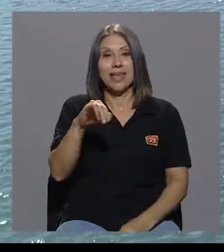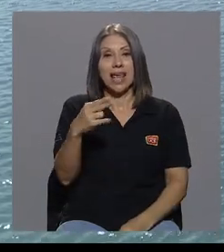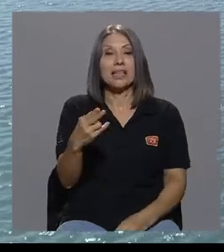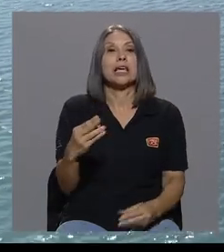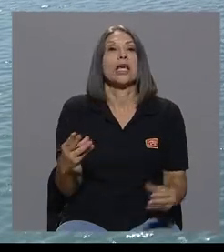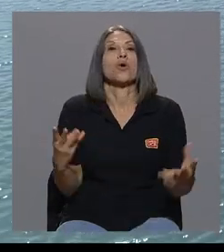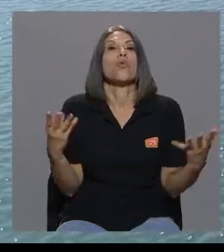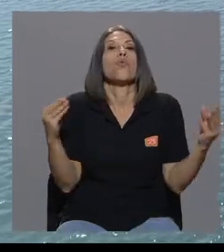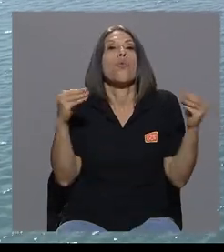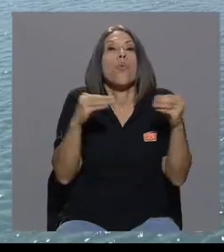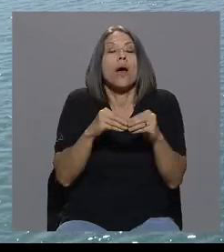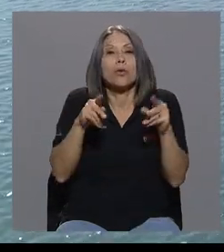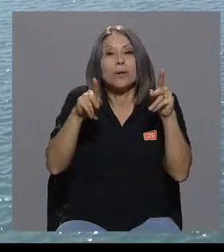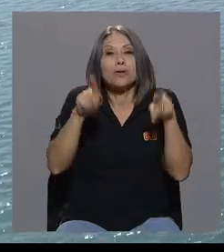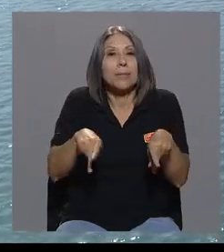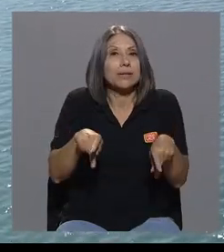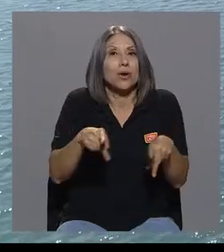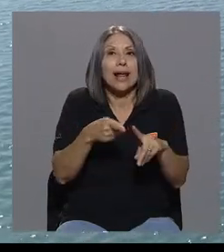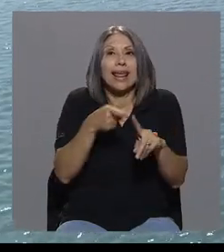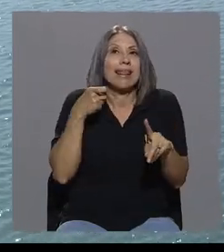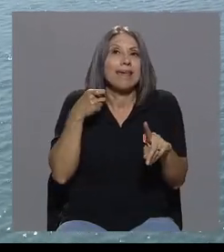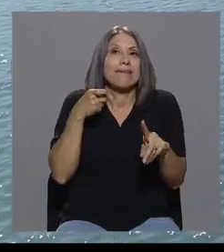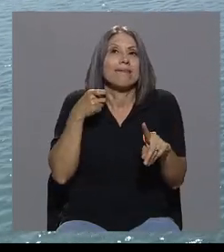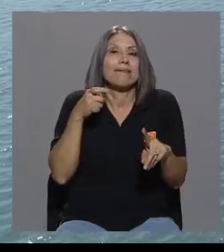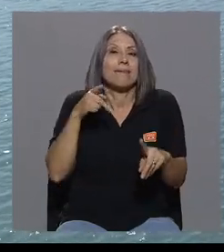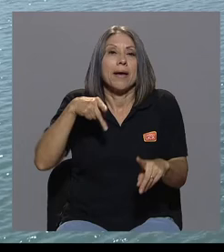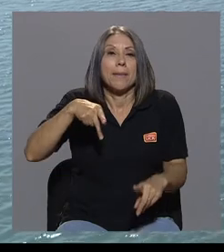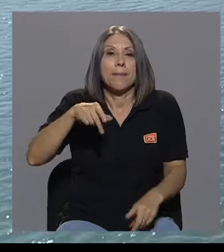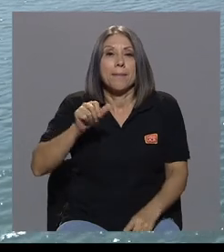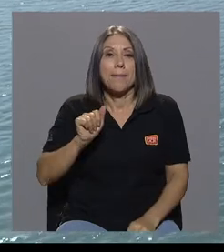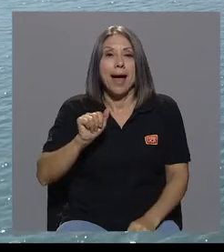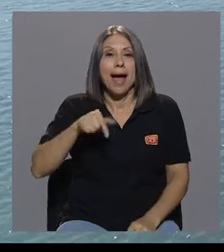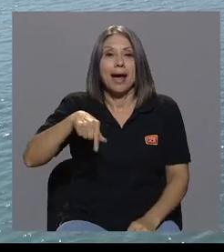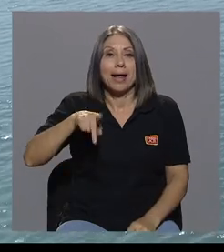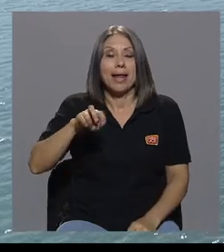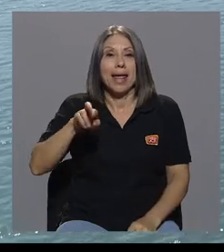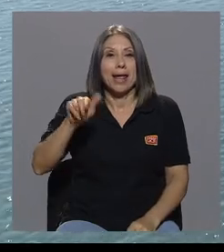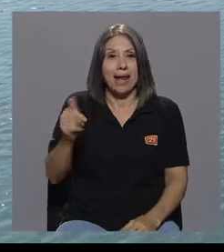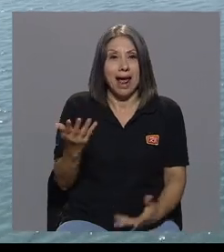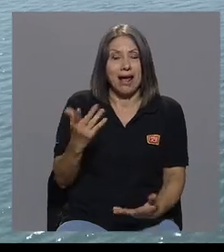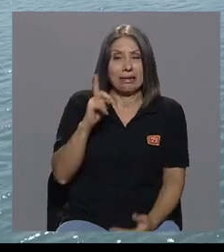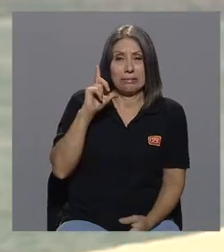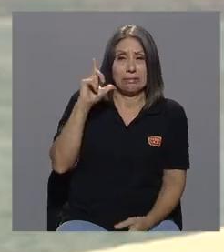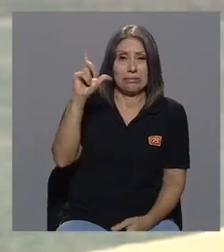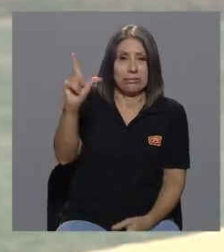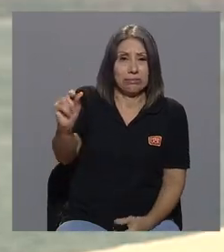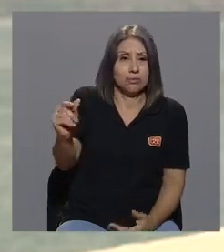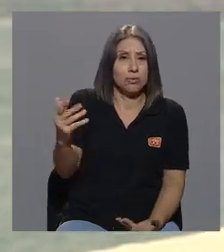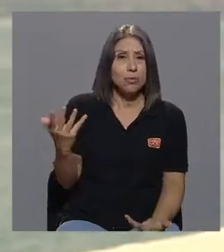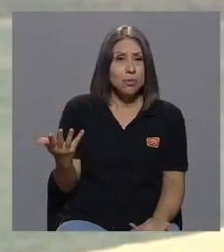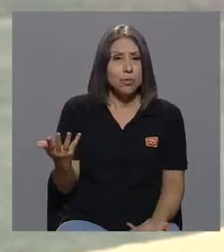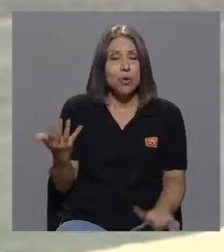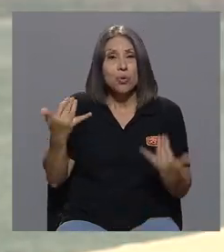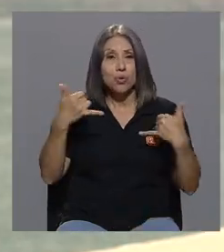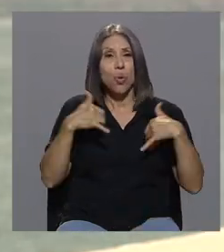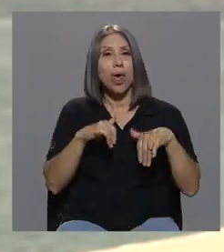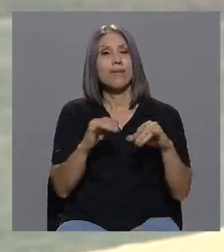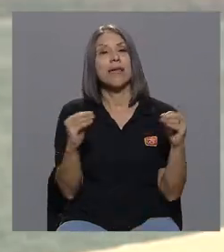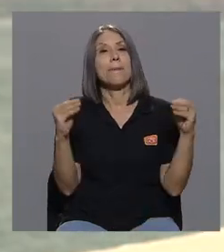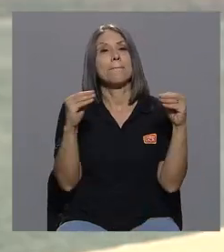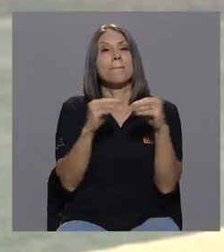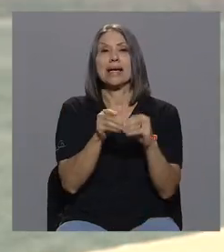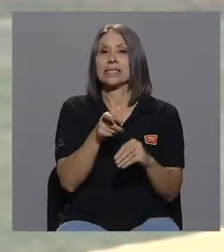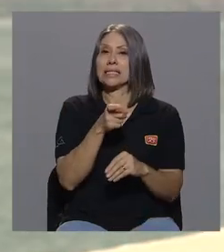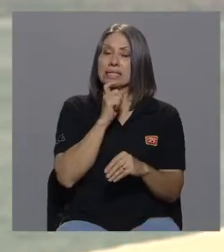hablemos de un hogar de Paquera en donde van a ser todavía muchísimo más críticas a sus